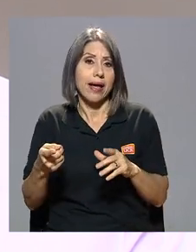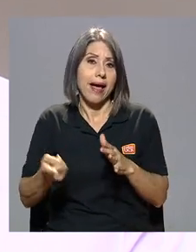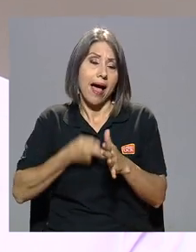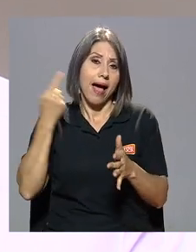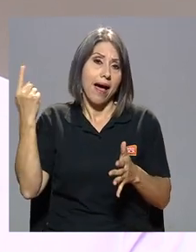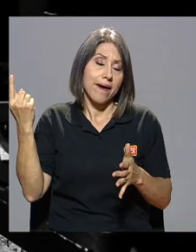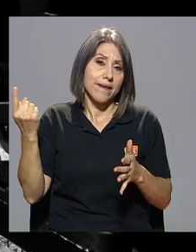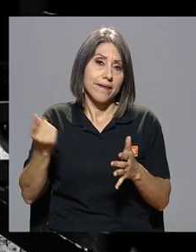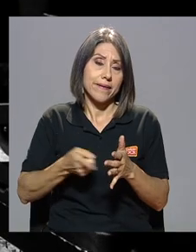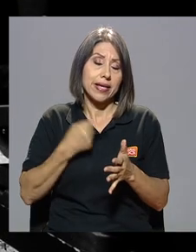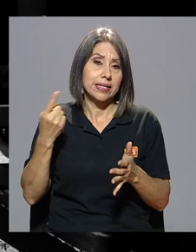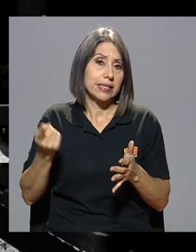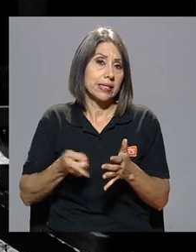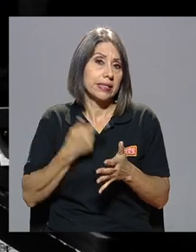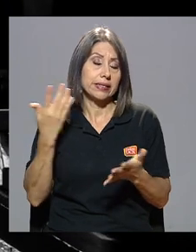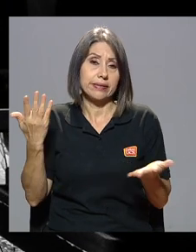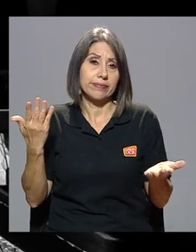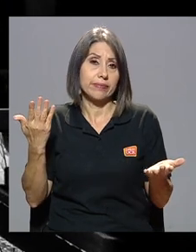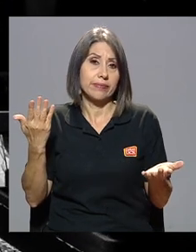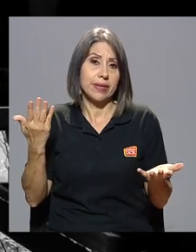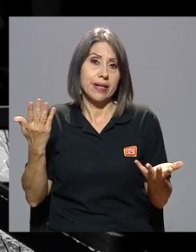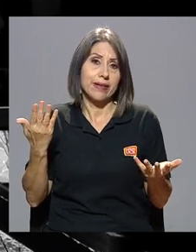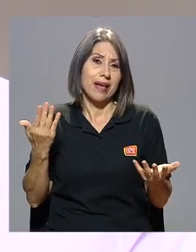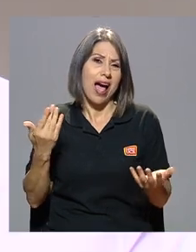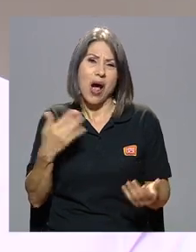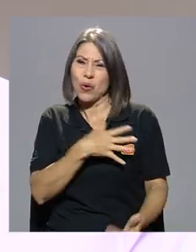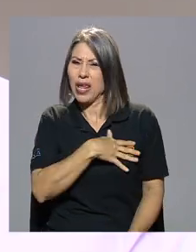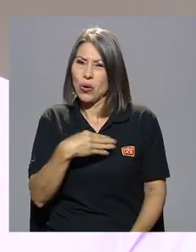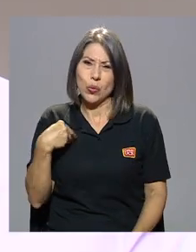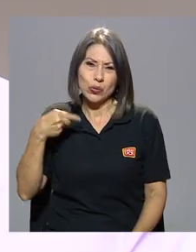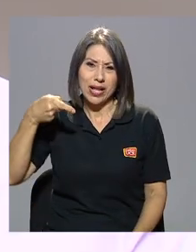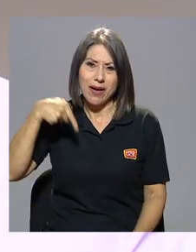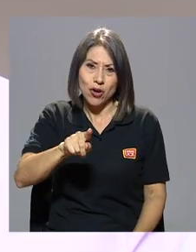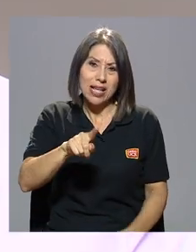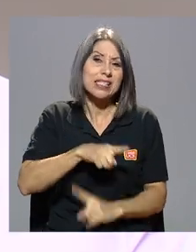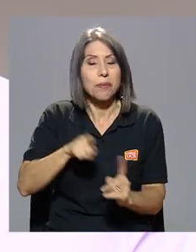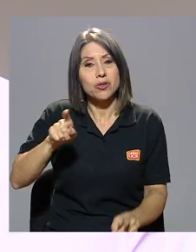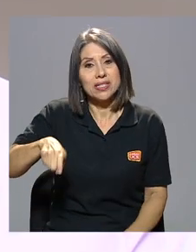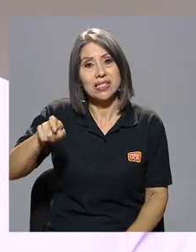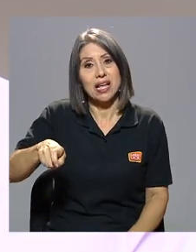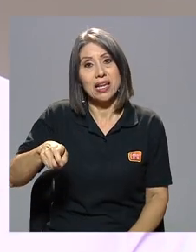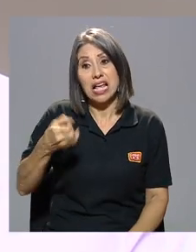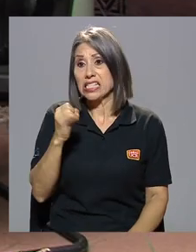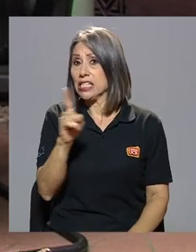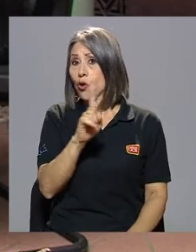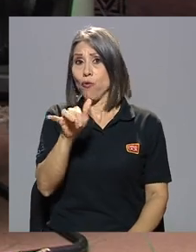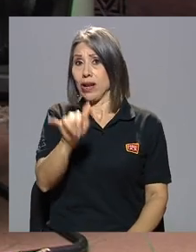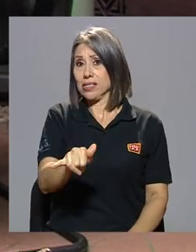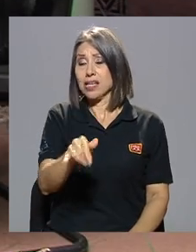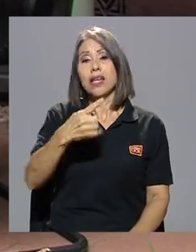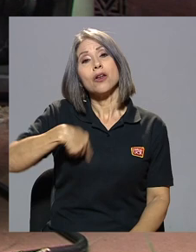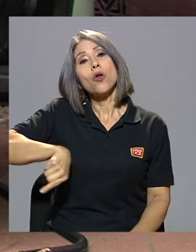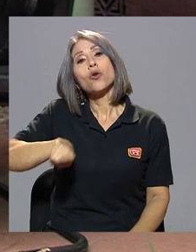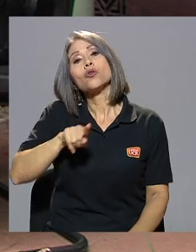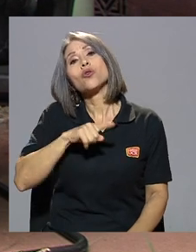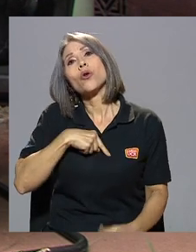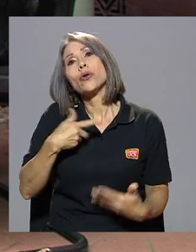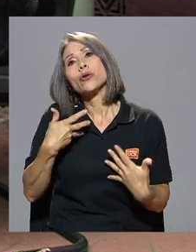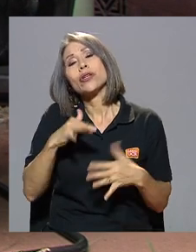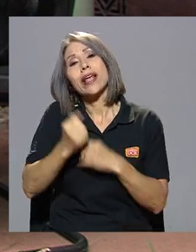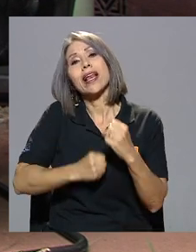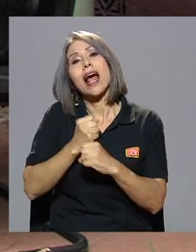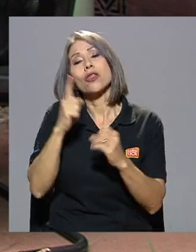a veces pues la violencia aunque no guste se hace indispensable si no nosotros hubiéramos sido una colonia